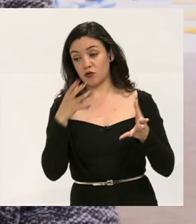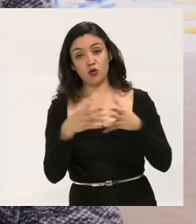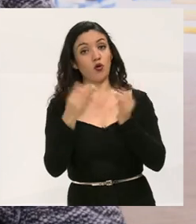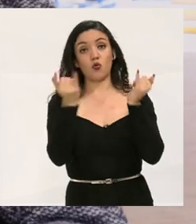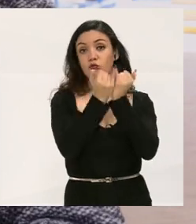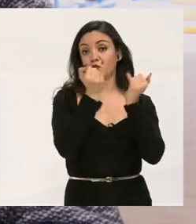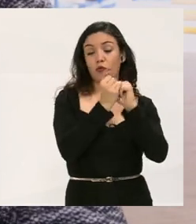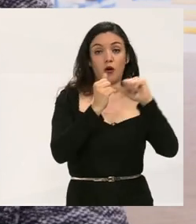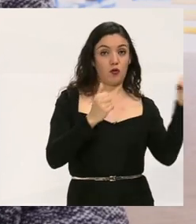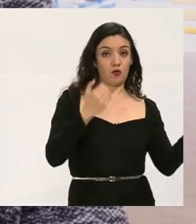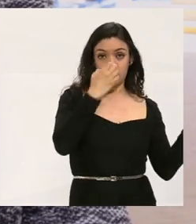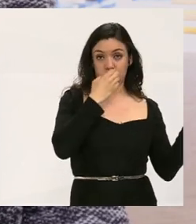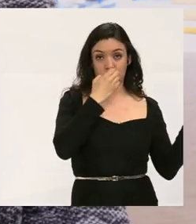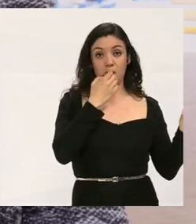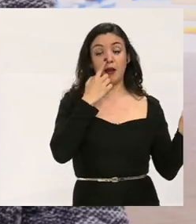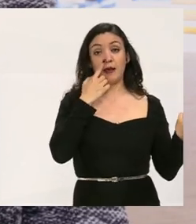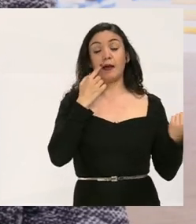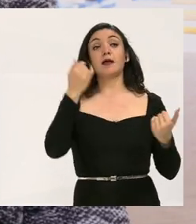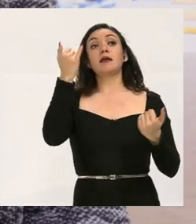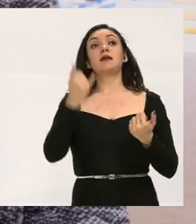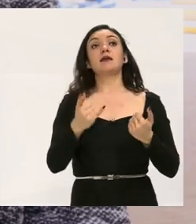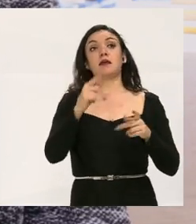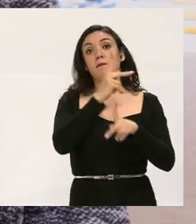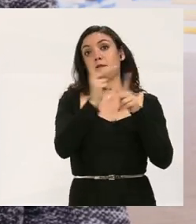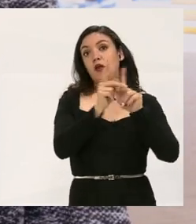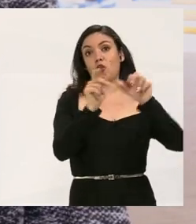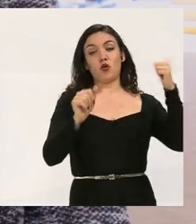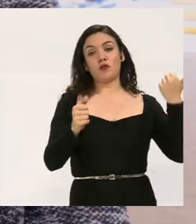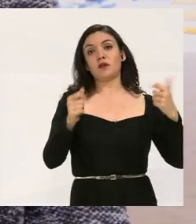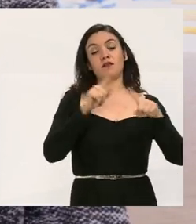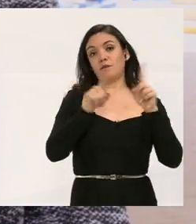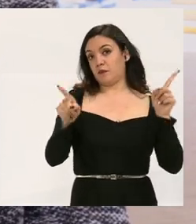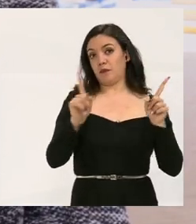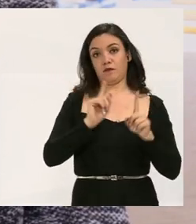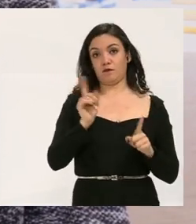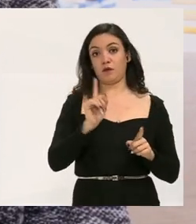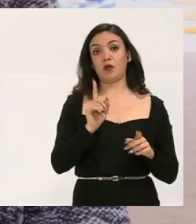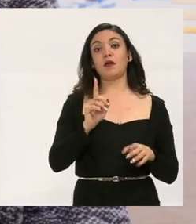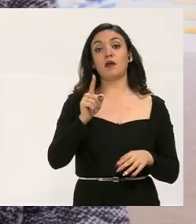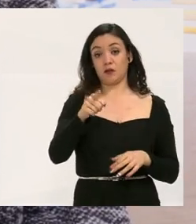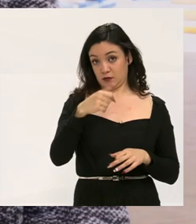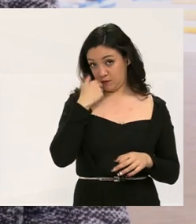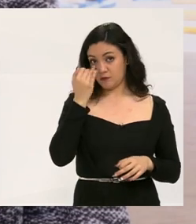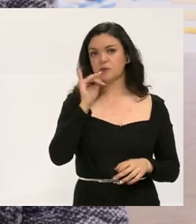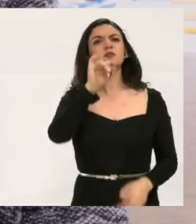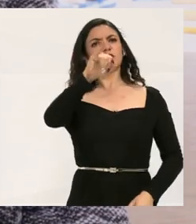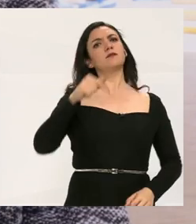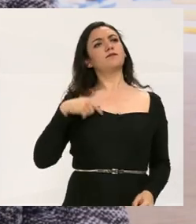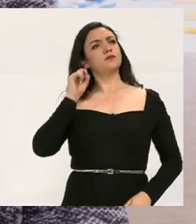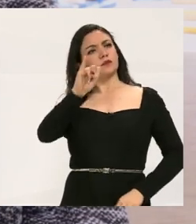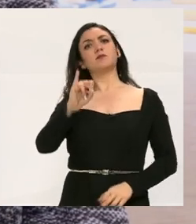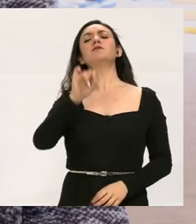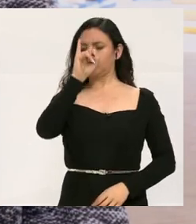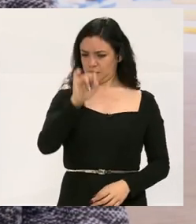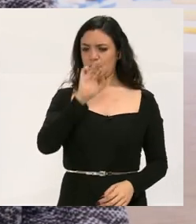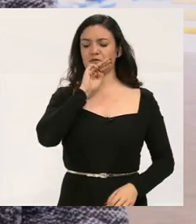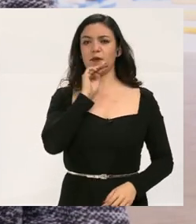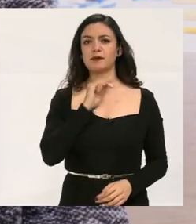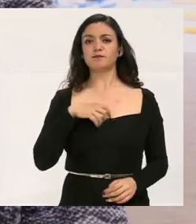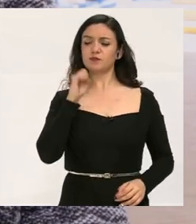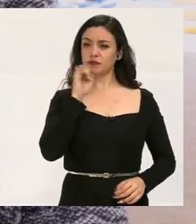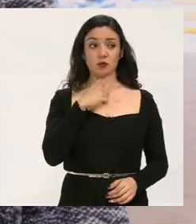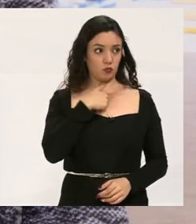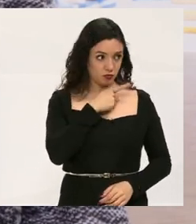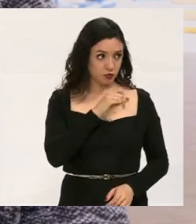poquitos niños, no es igual que los otros, que la otra prepa normal. Digo, ¿te parece? Sí, mamá. ¿Te